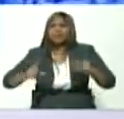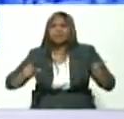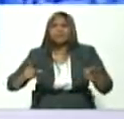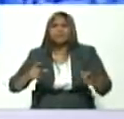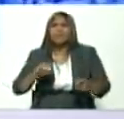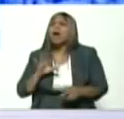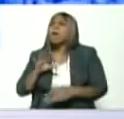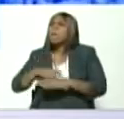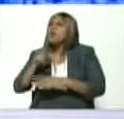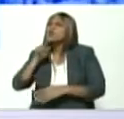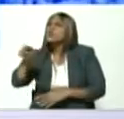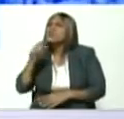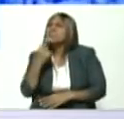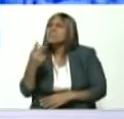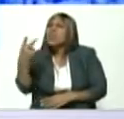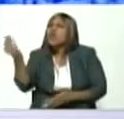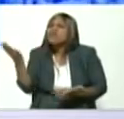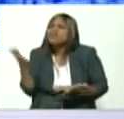decías que no